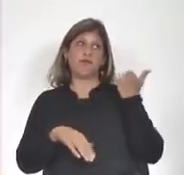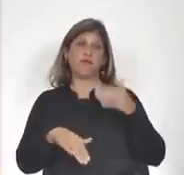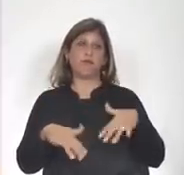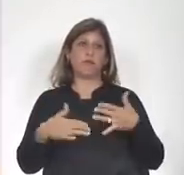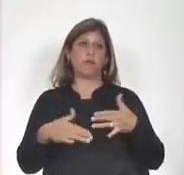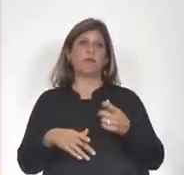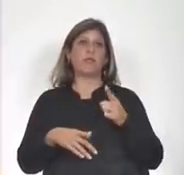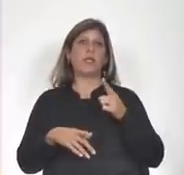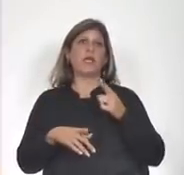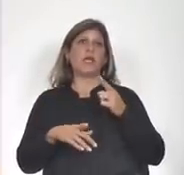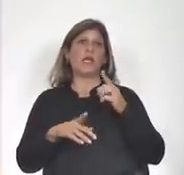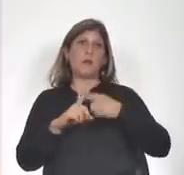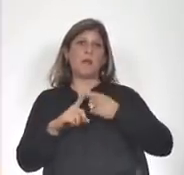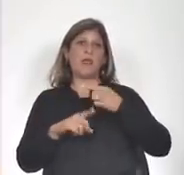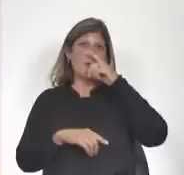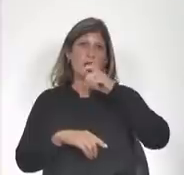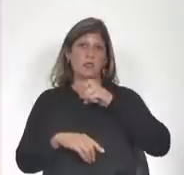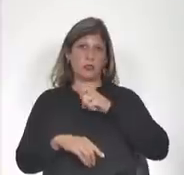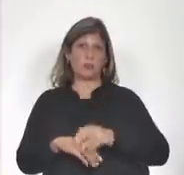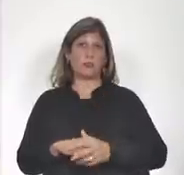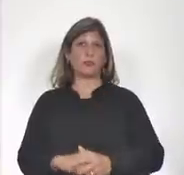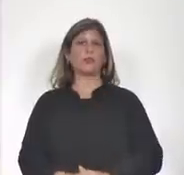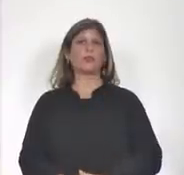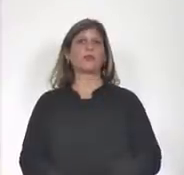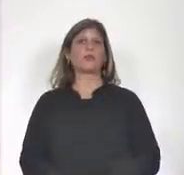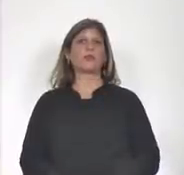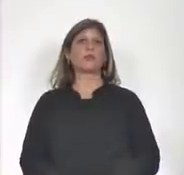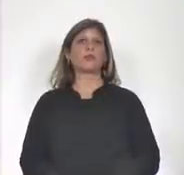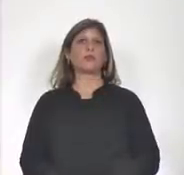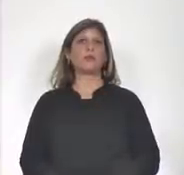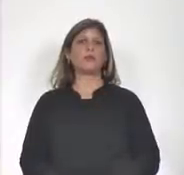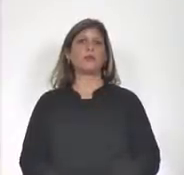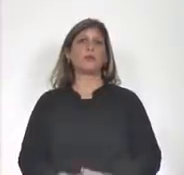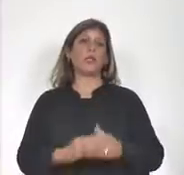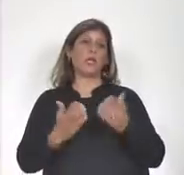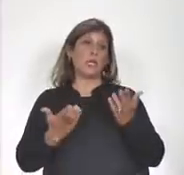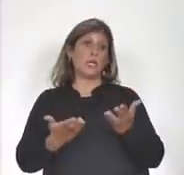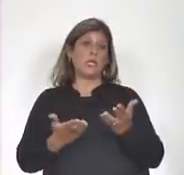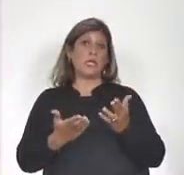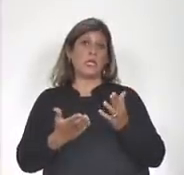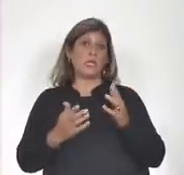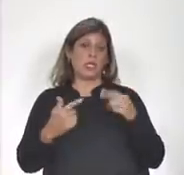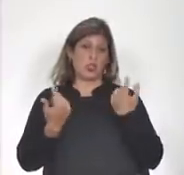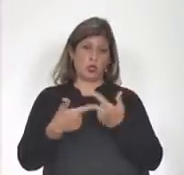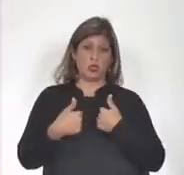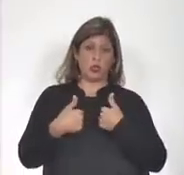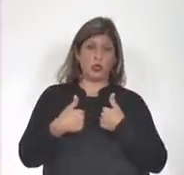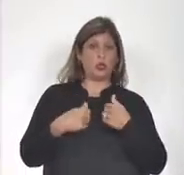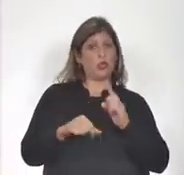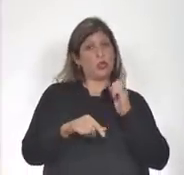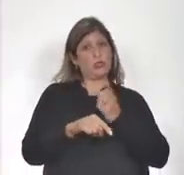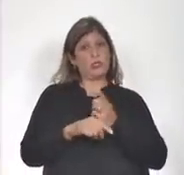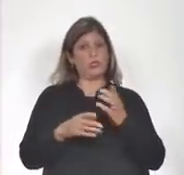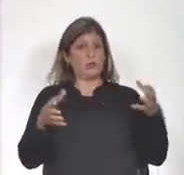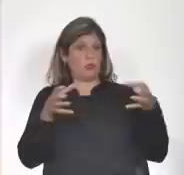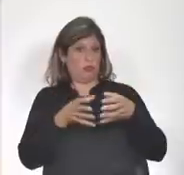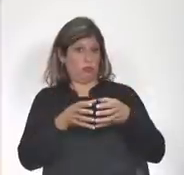en el mes de marzo, y que resolvieron, resolvimos colectivamente,